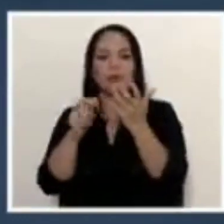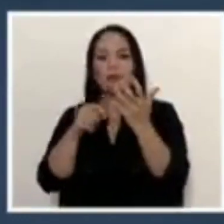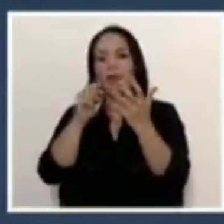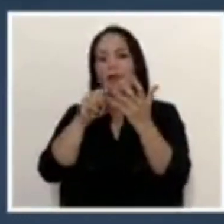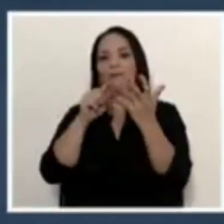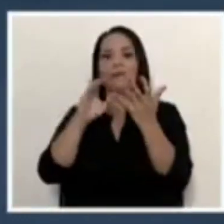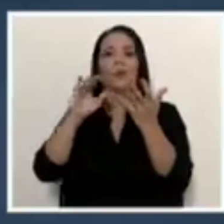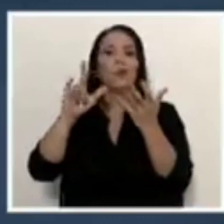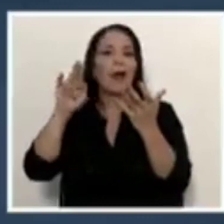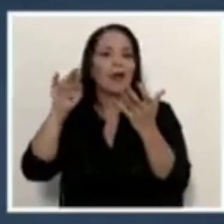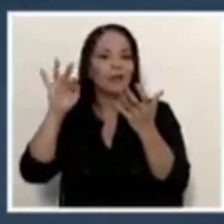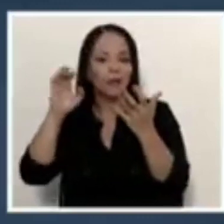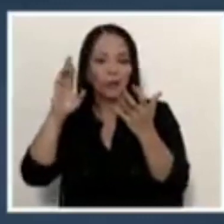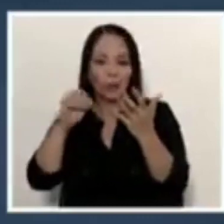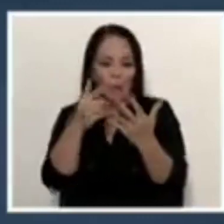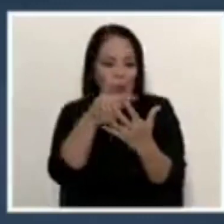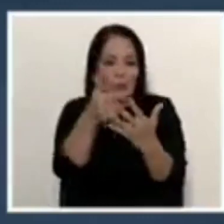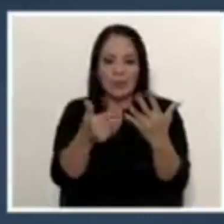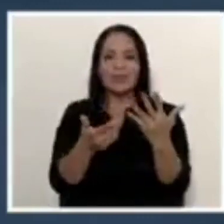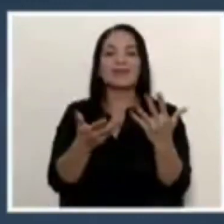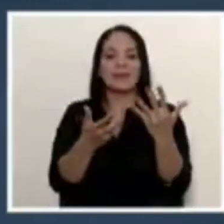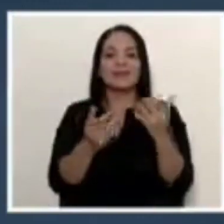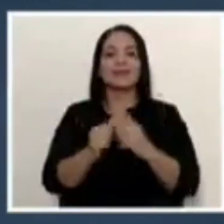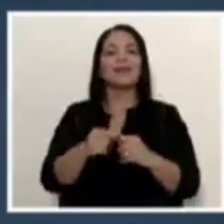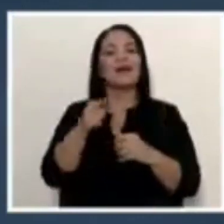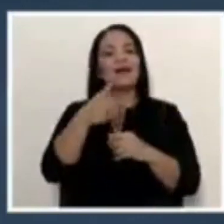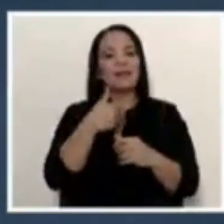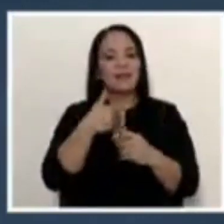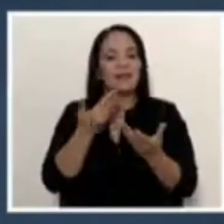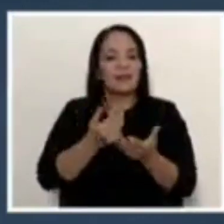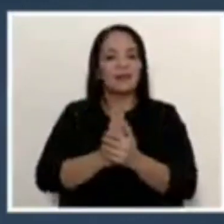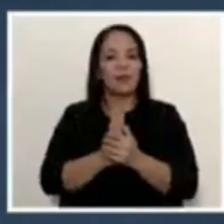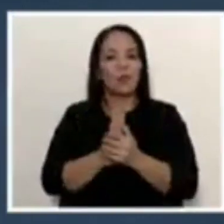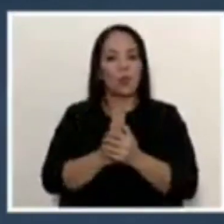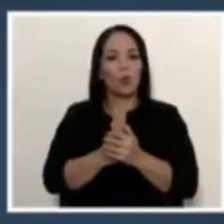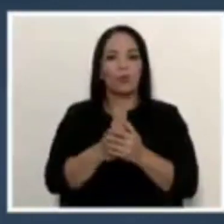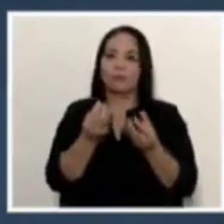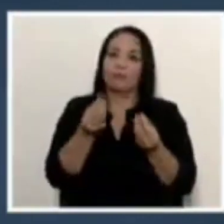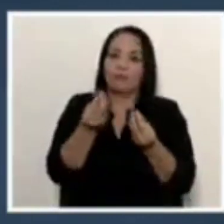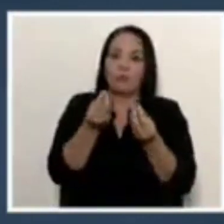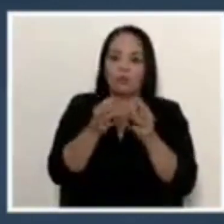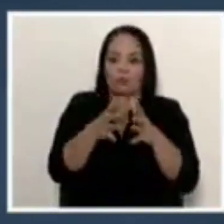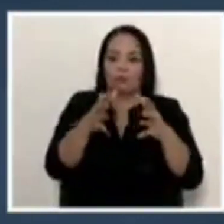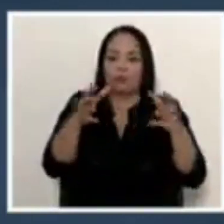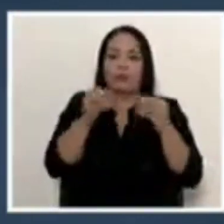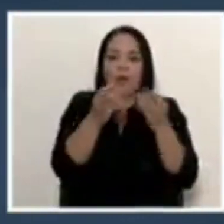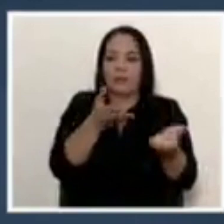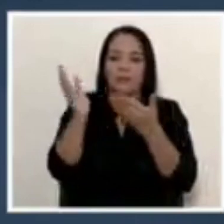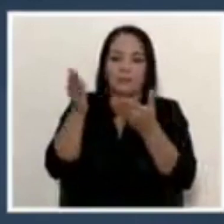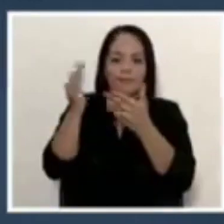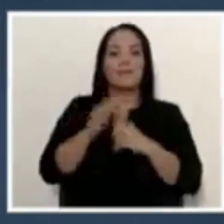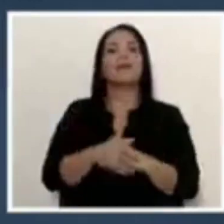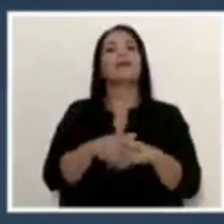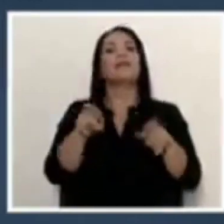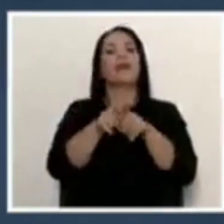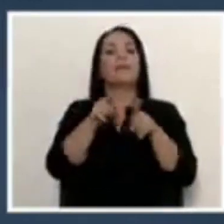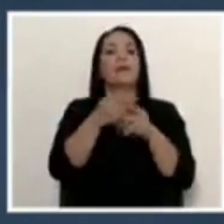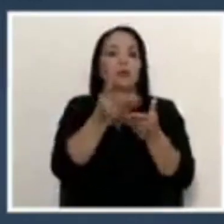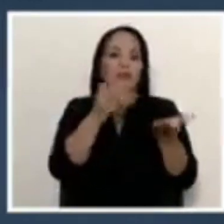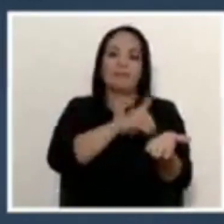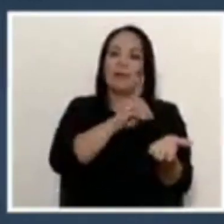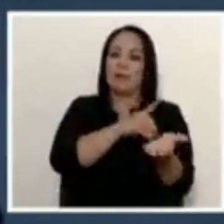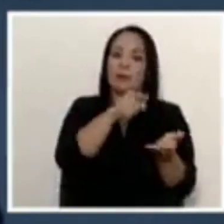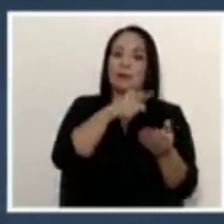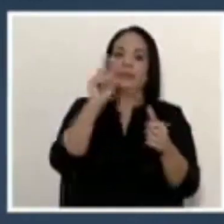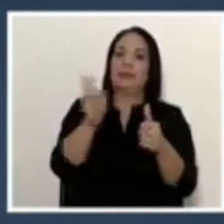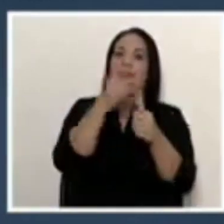tradicionales, han tenido un incremento bastante sustancial. Por supuesto, dispositivos médicos sigue siendo el